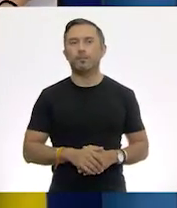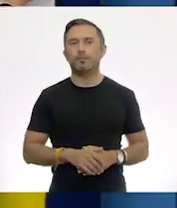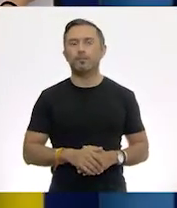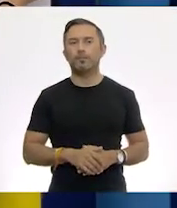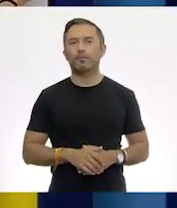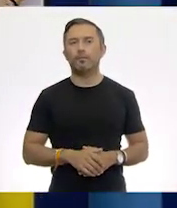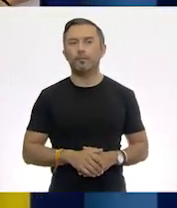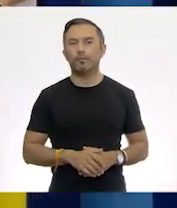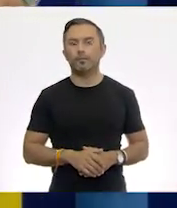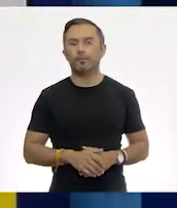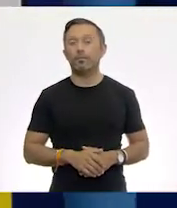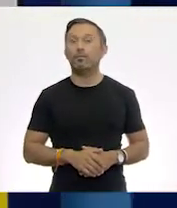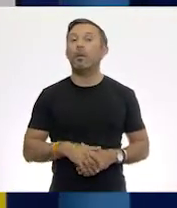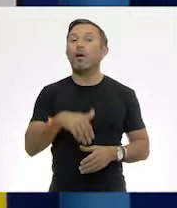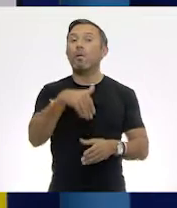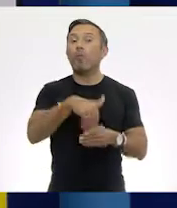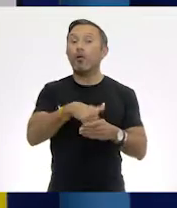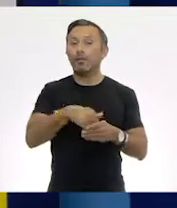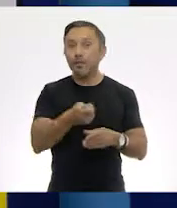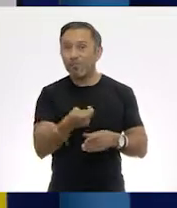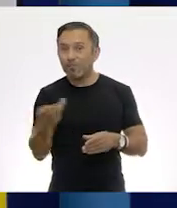De 5 kilogramos.